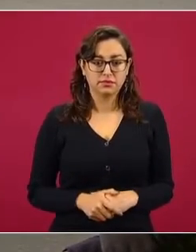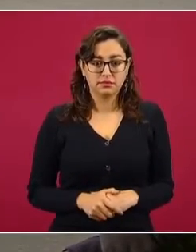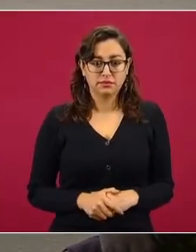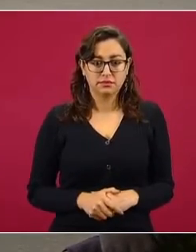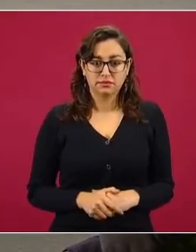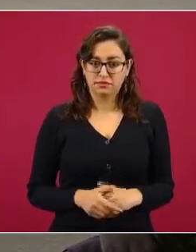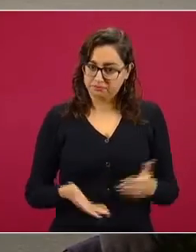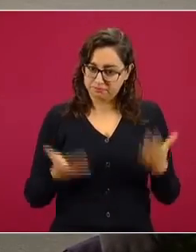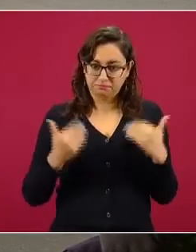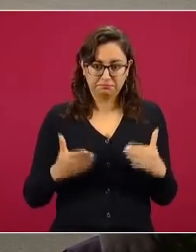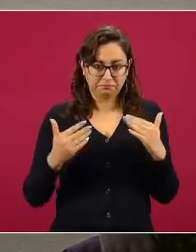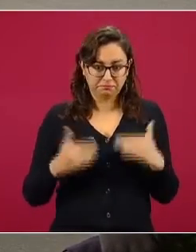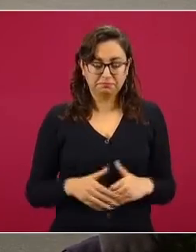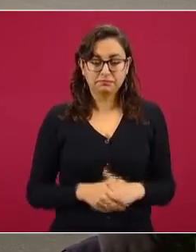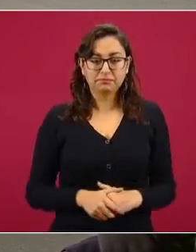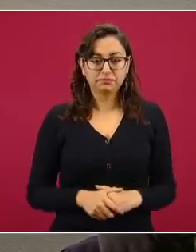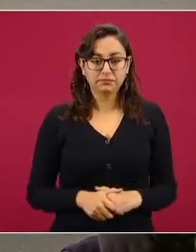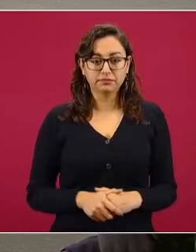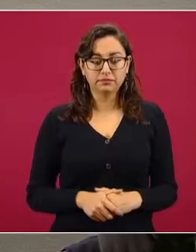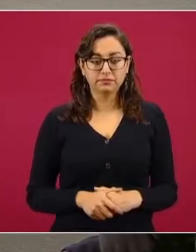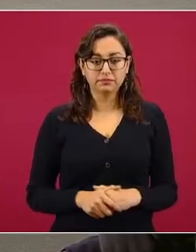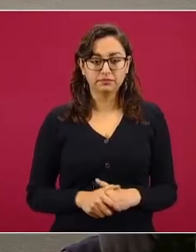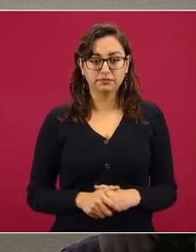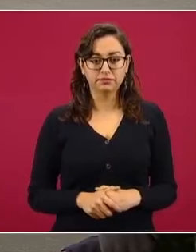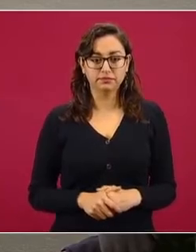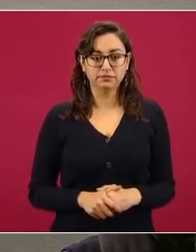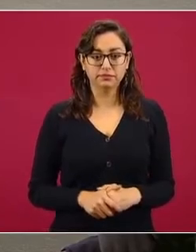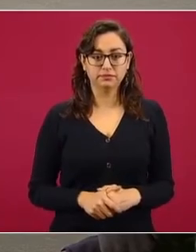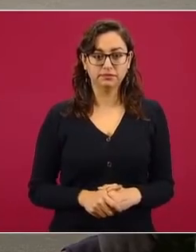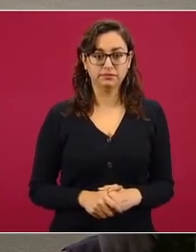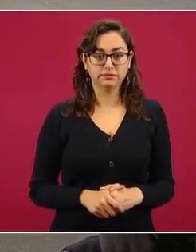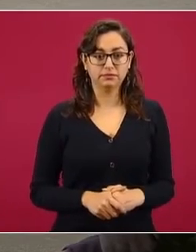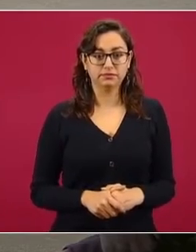Síguele. Síguele.